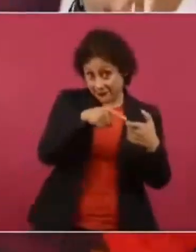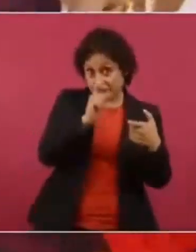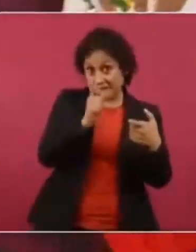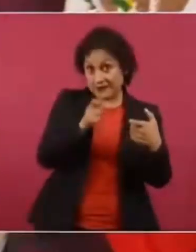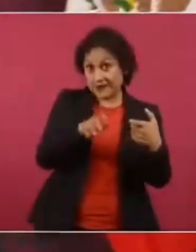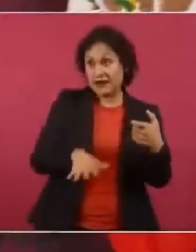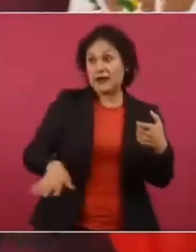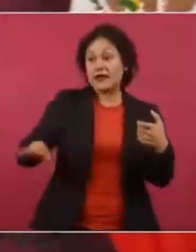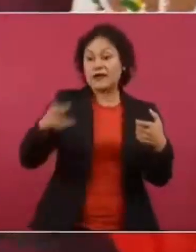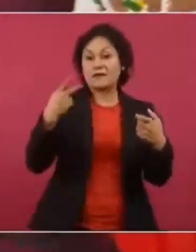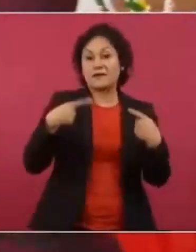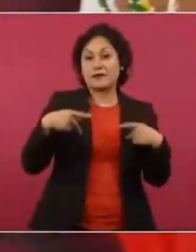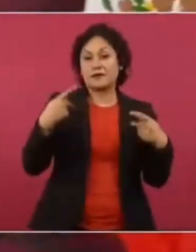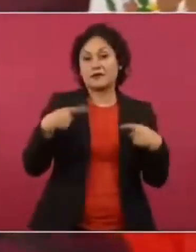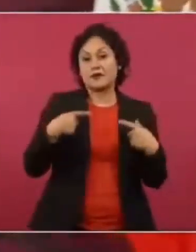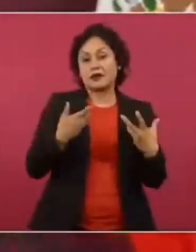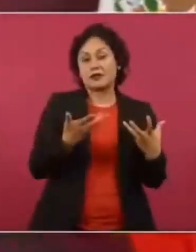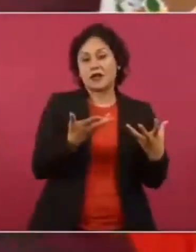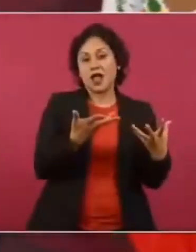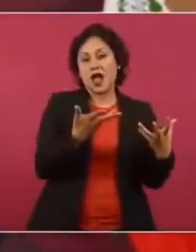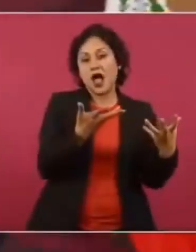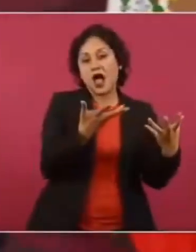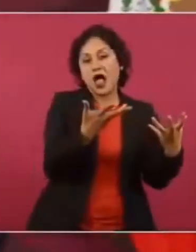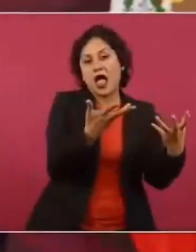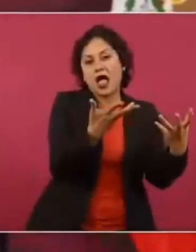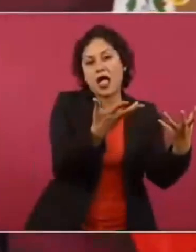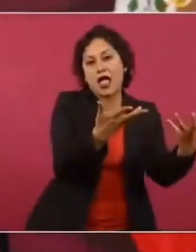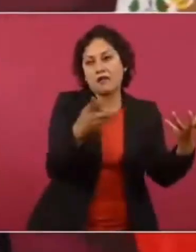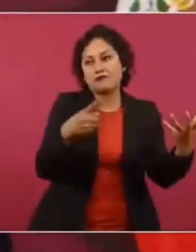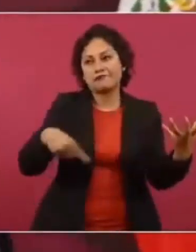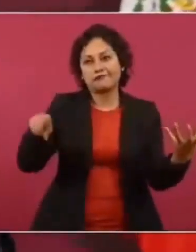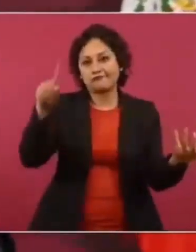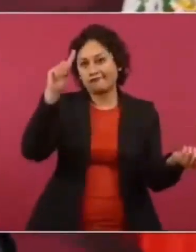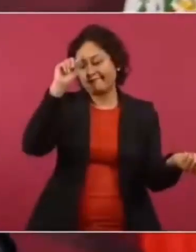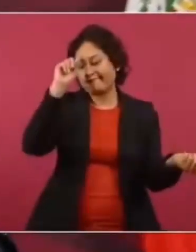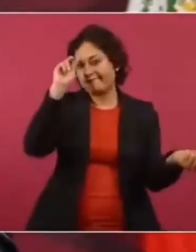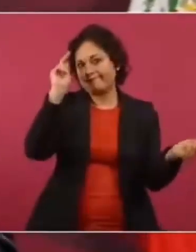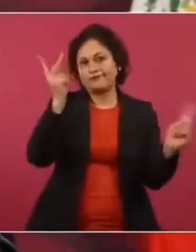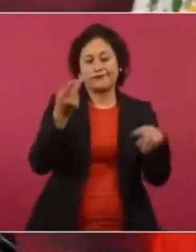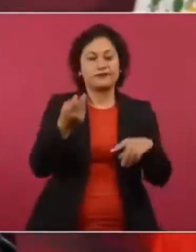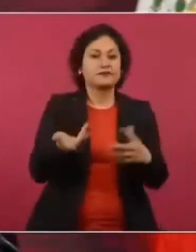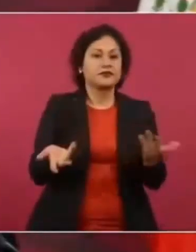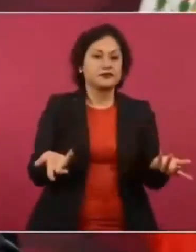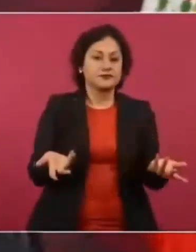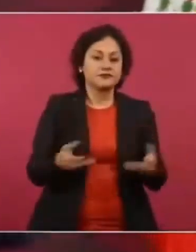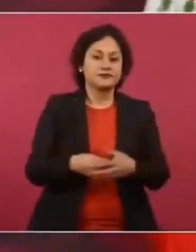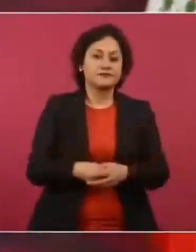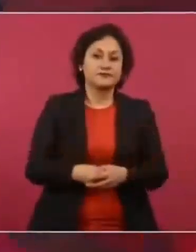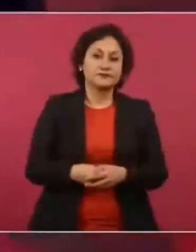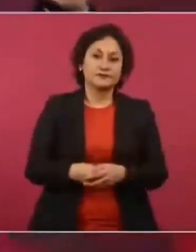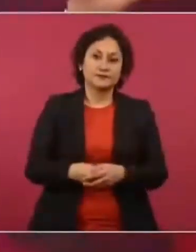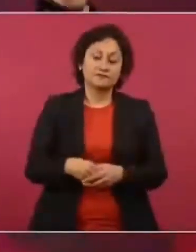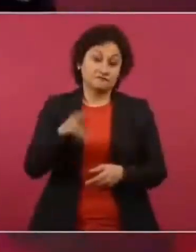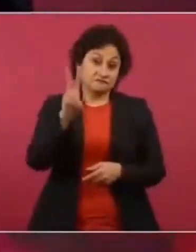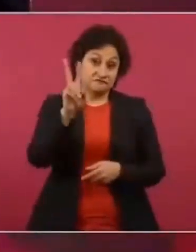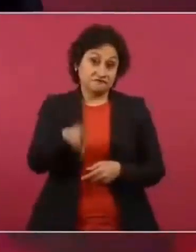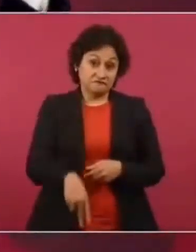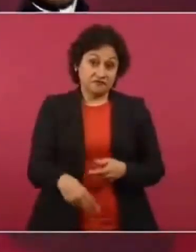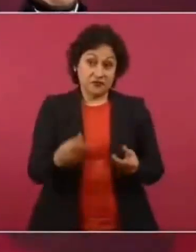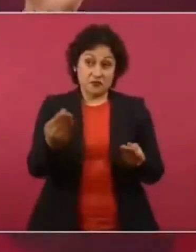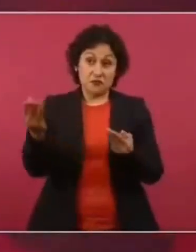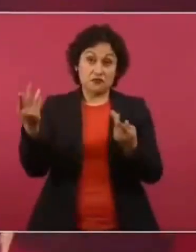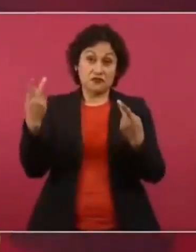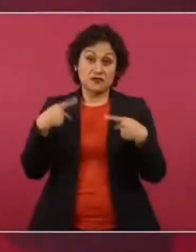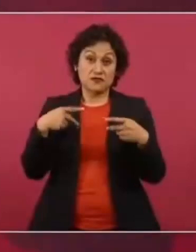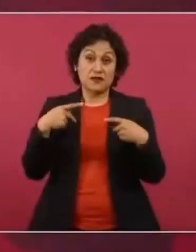enloquece, hacen cosas